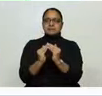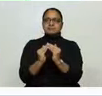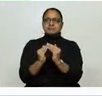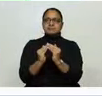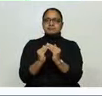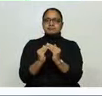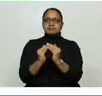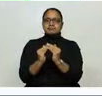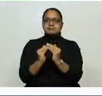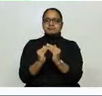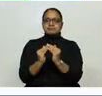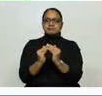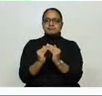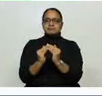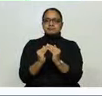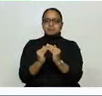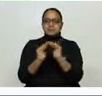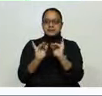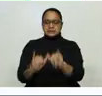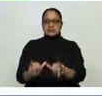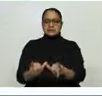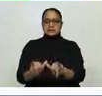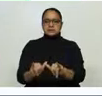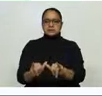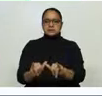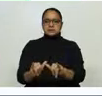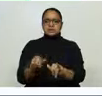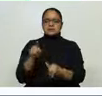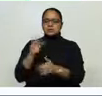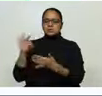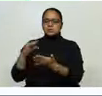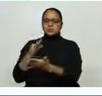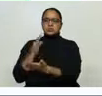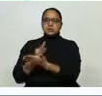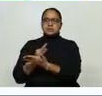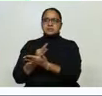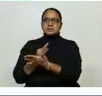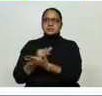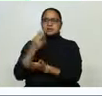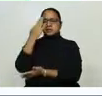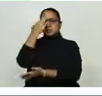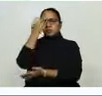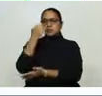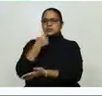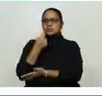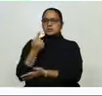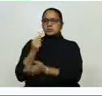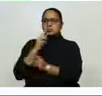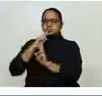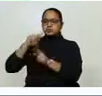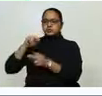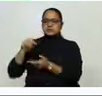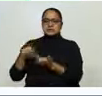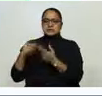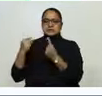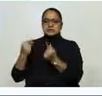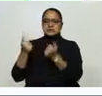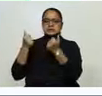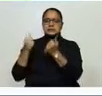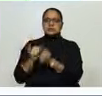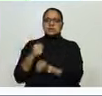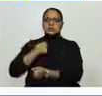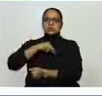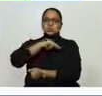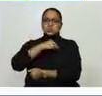Tiene una particularidad el Distrito Central, por ejemplo. ¿Por qué los equipos de respuesta rápida? Es ahí donde